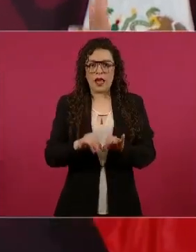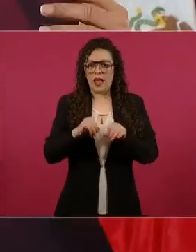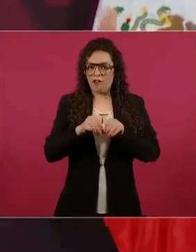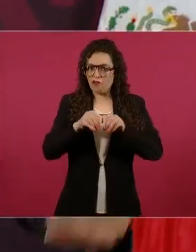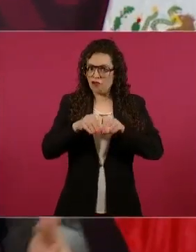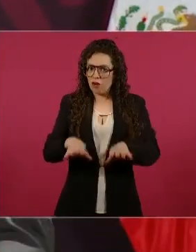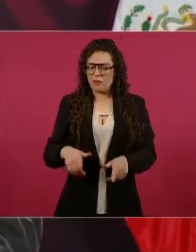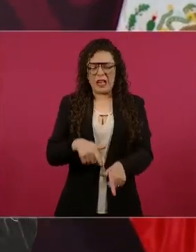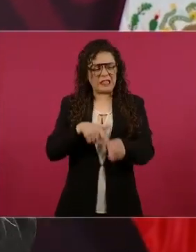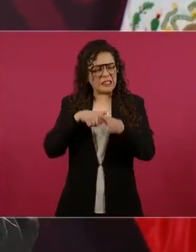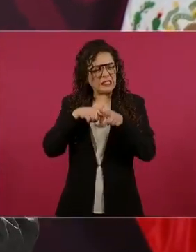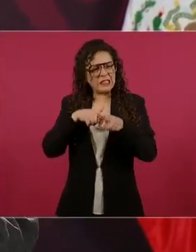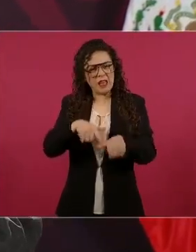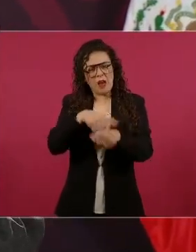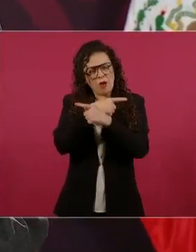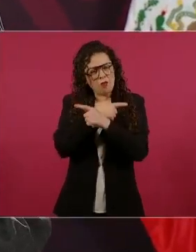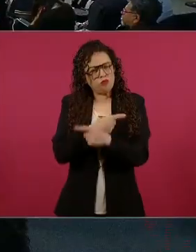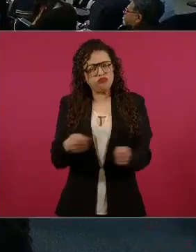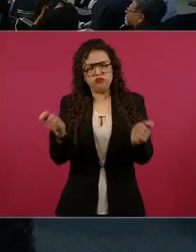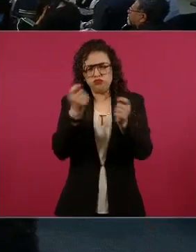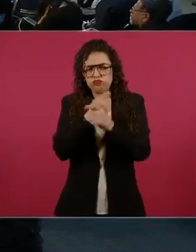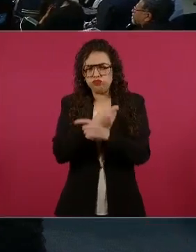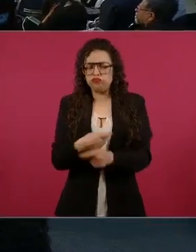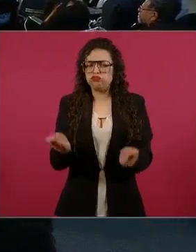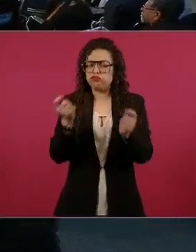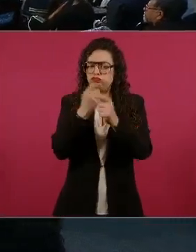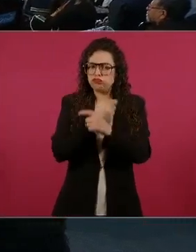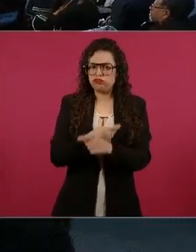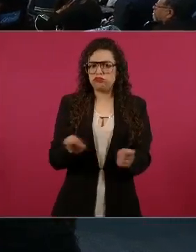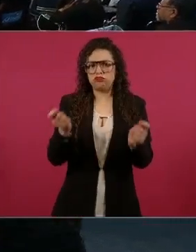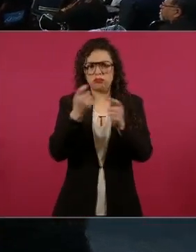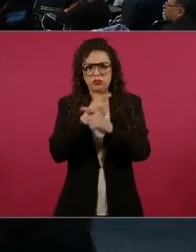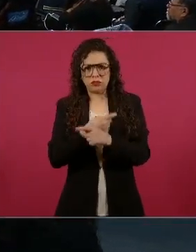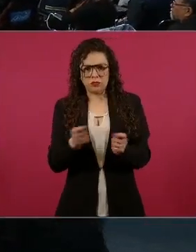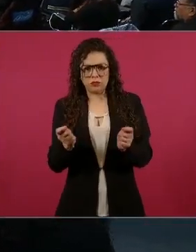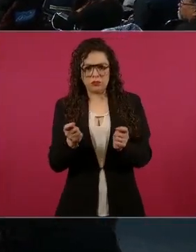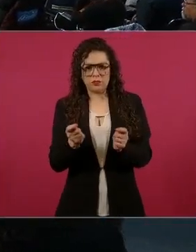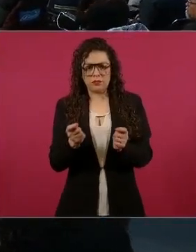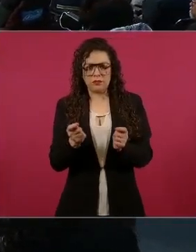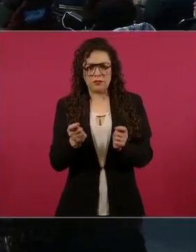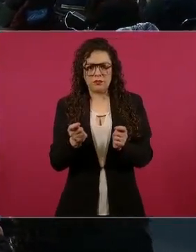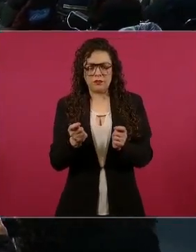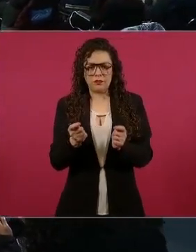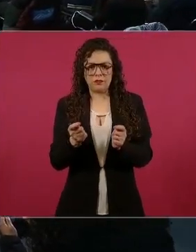que los capos del narcotráfico